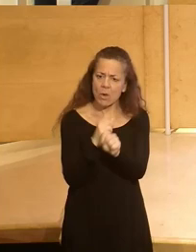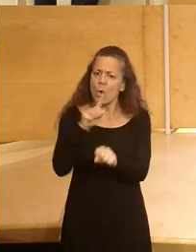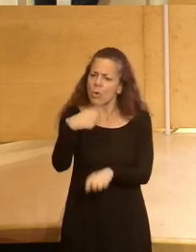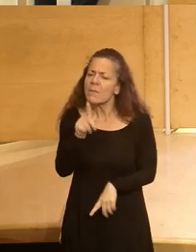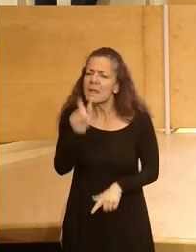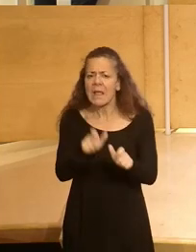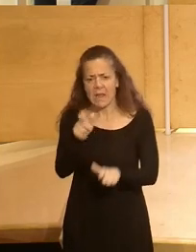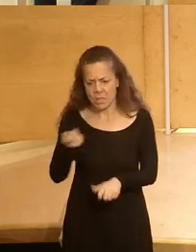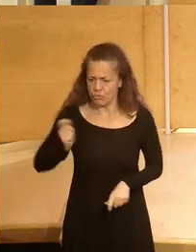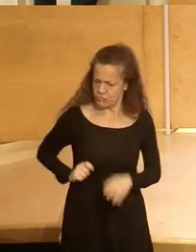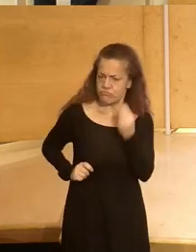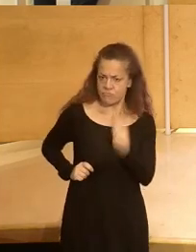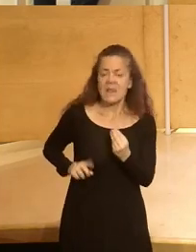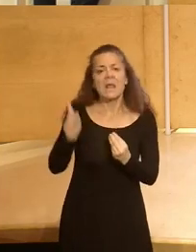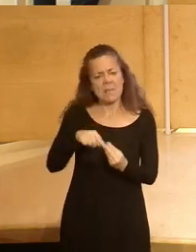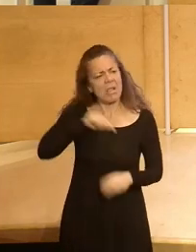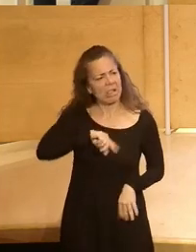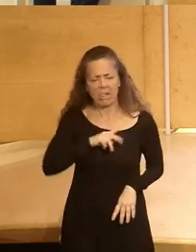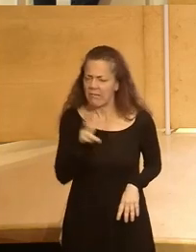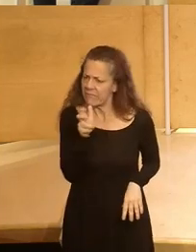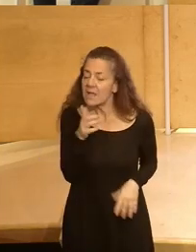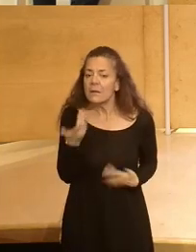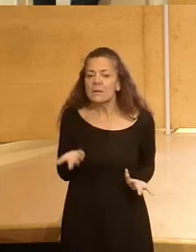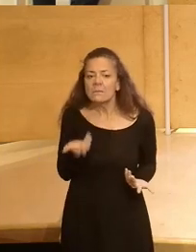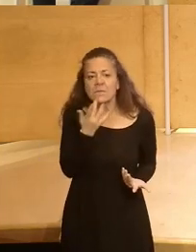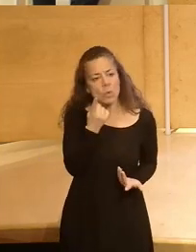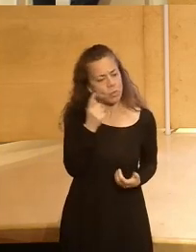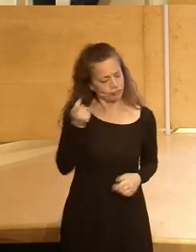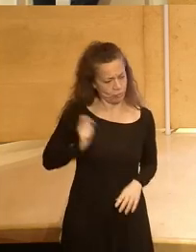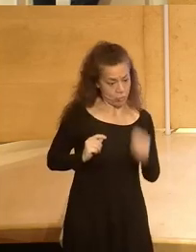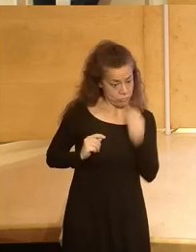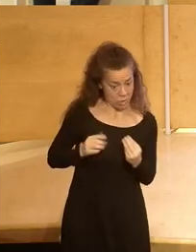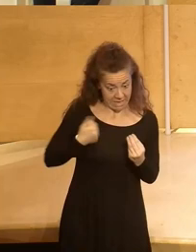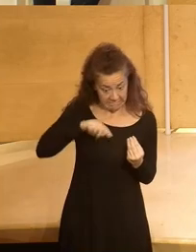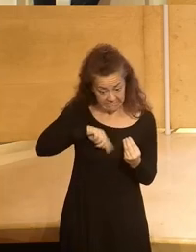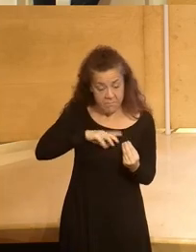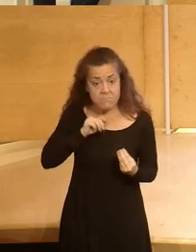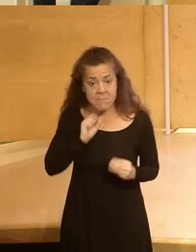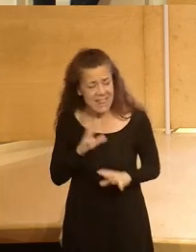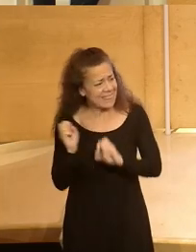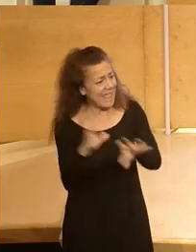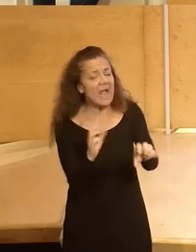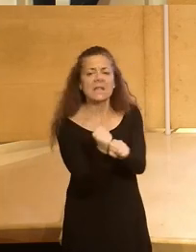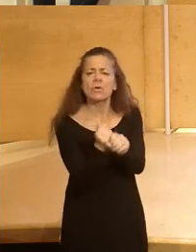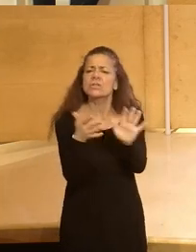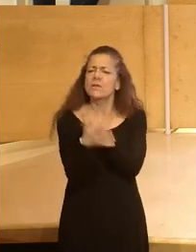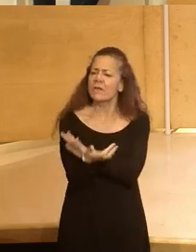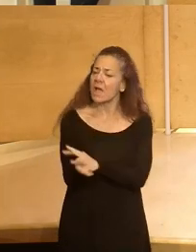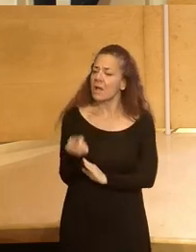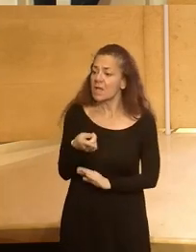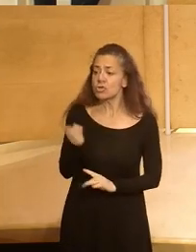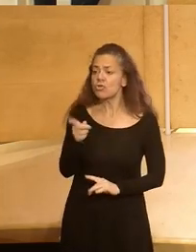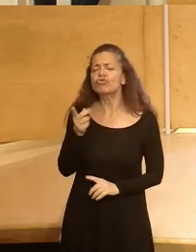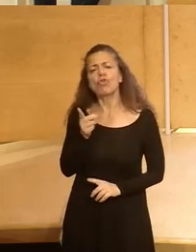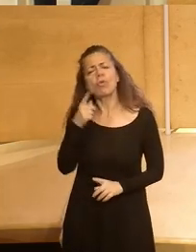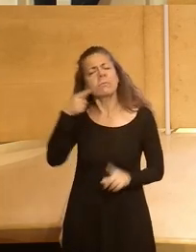había gente que tenía un buen salario y también estaba quemada pero fijaos si alguien que tiene un buen salario y está quemado deja su trabajo es que a lo mejor no solo le mueve la